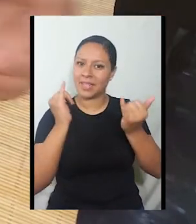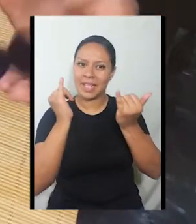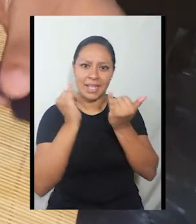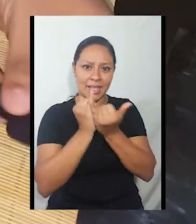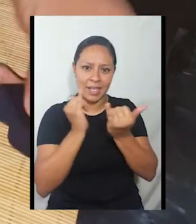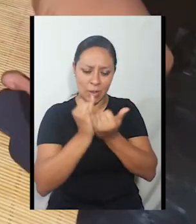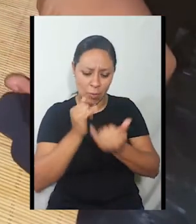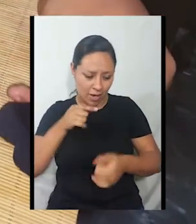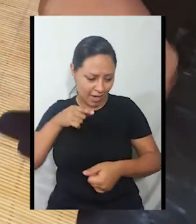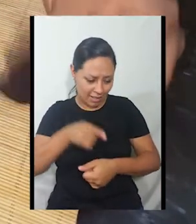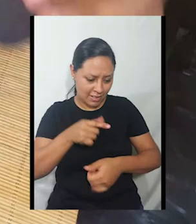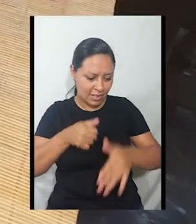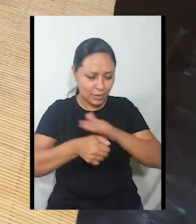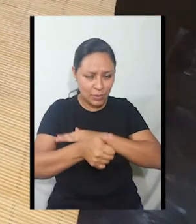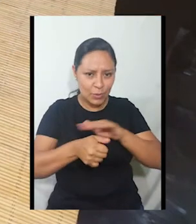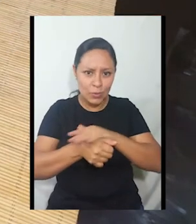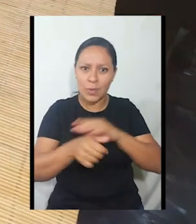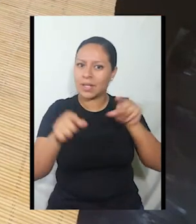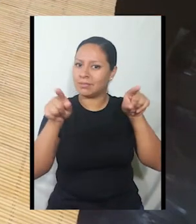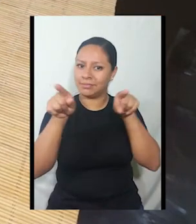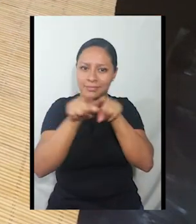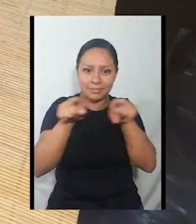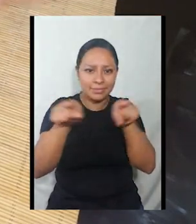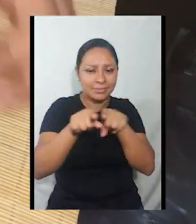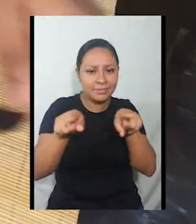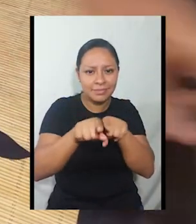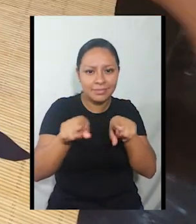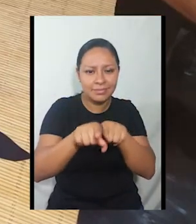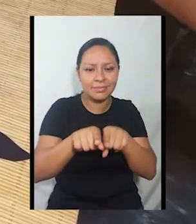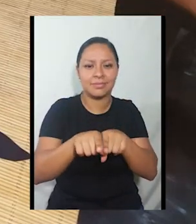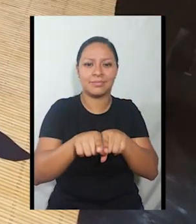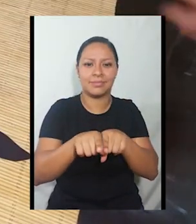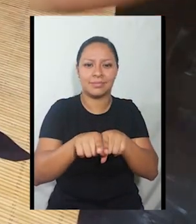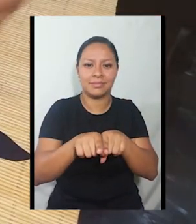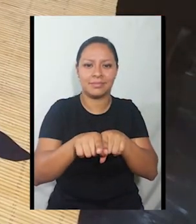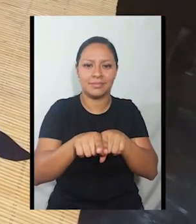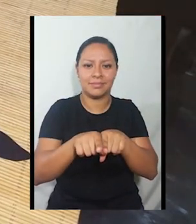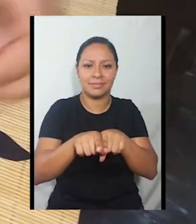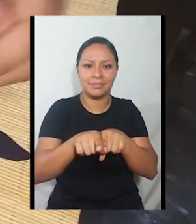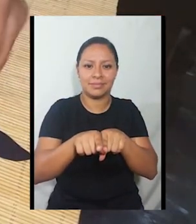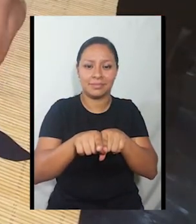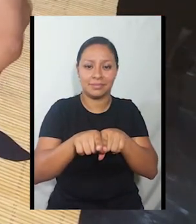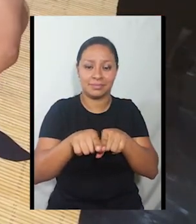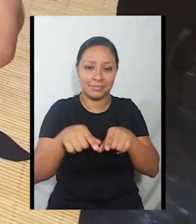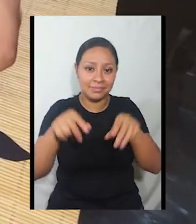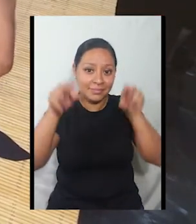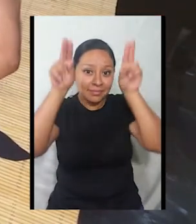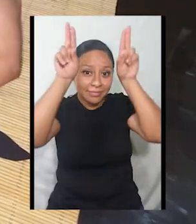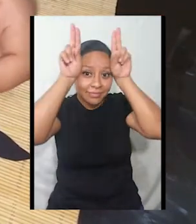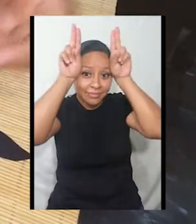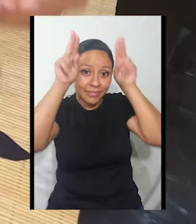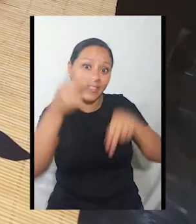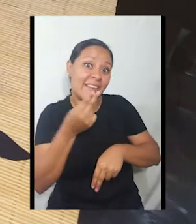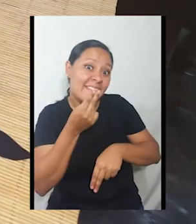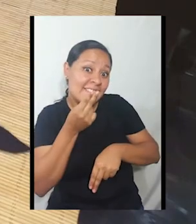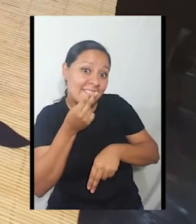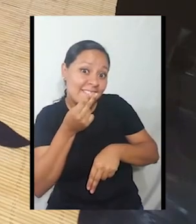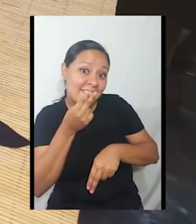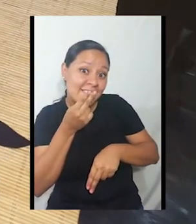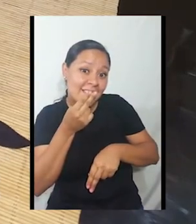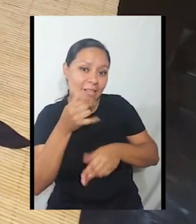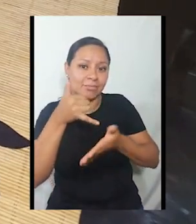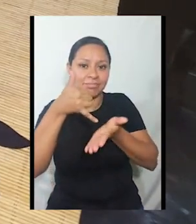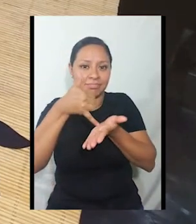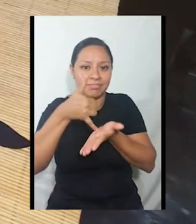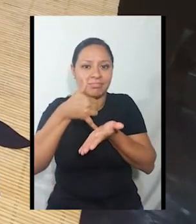utilizar. Por ejemplo, yo aquí tengo listo a mi liebre, al trofeo que utilizaremos al final de la historia